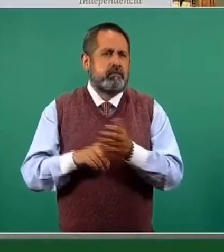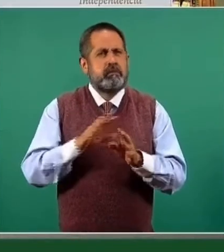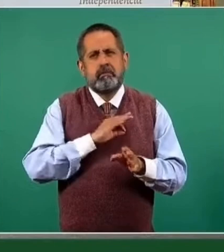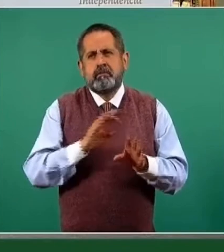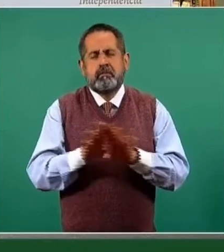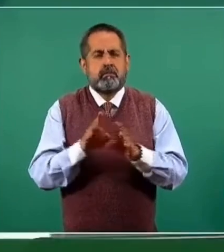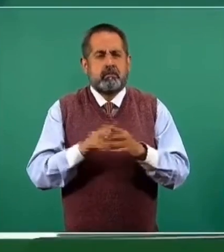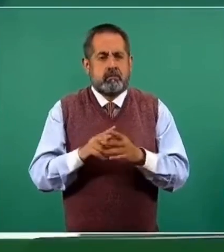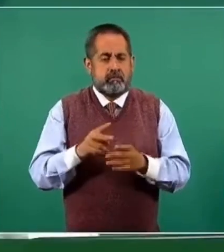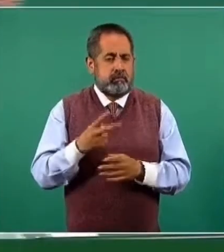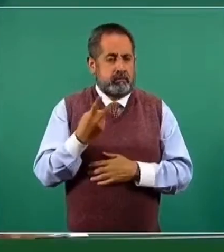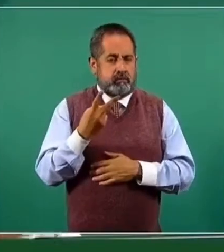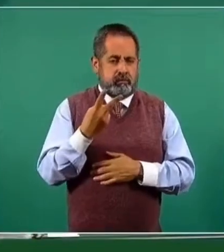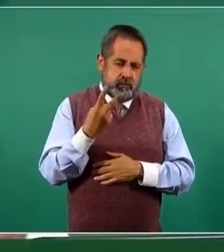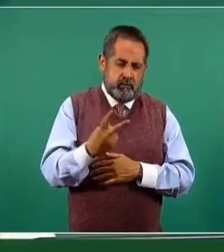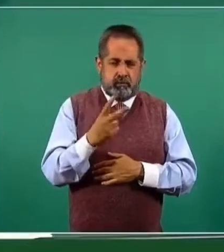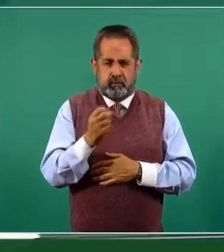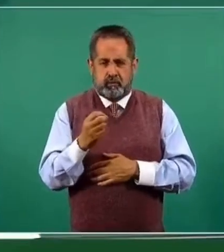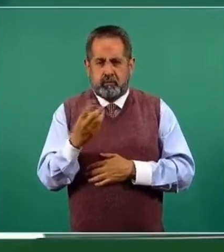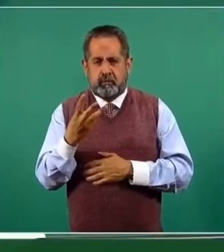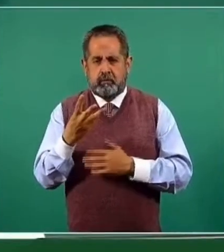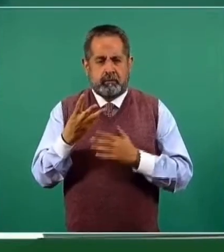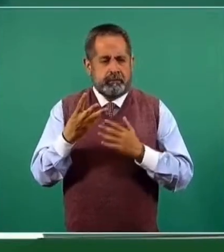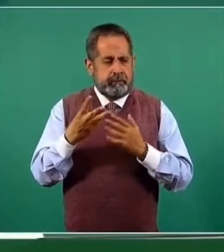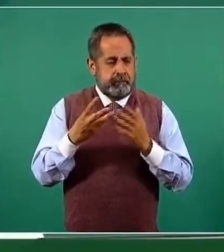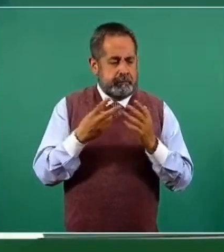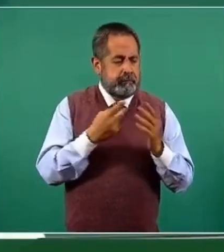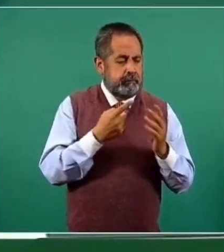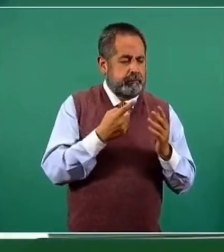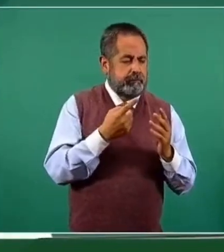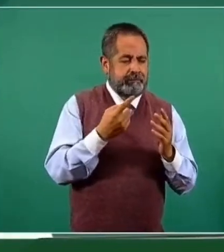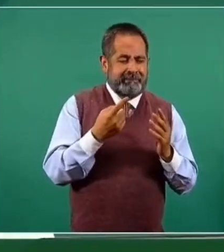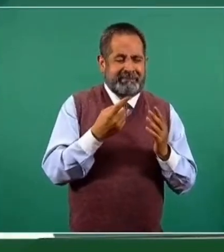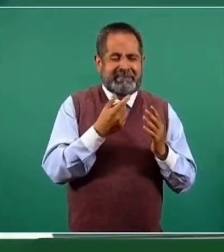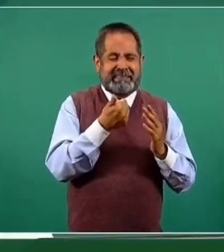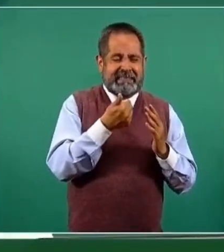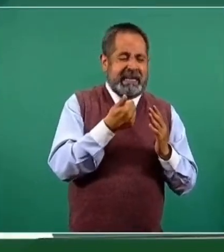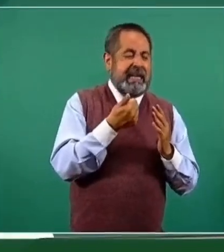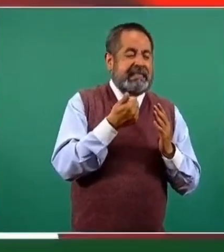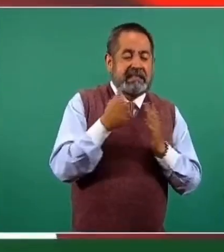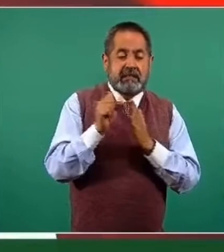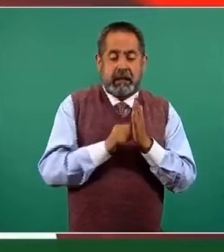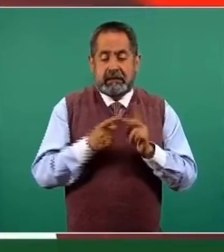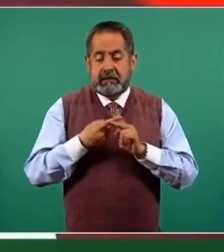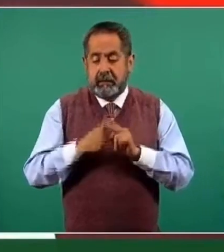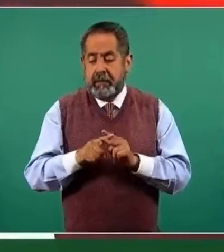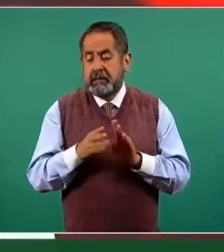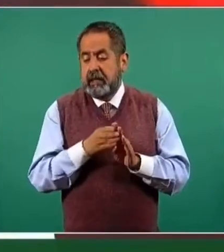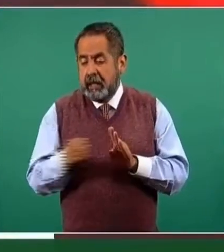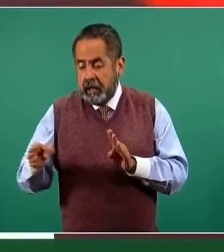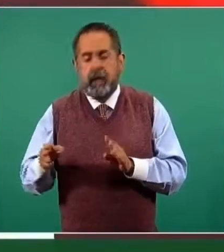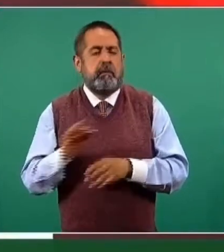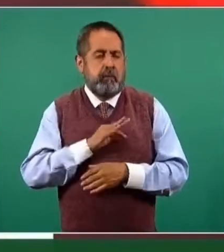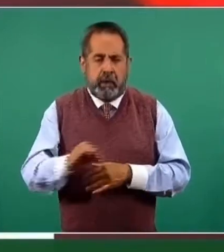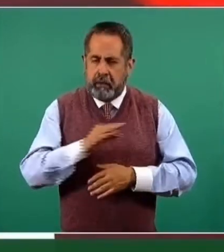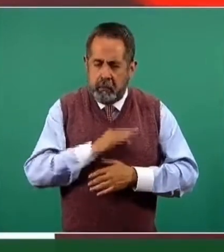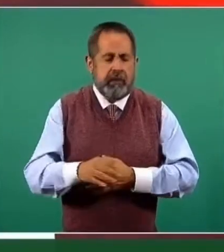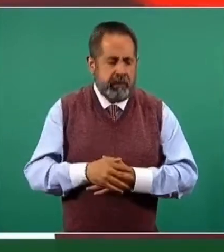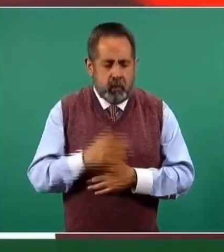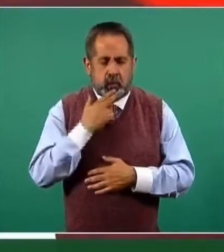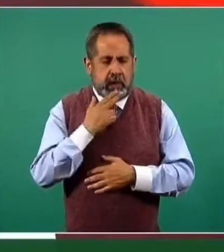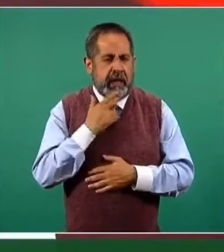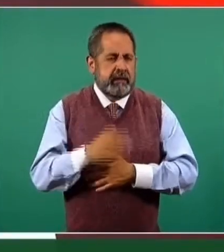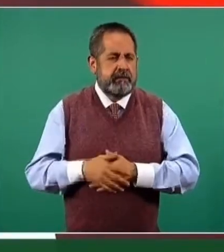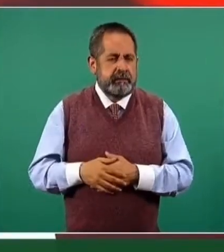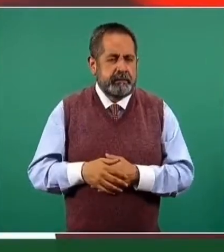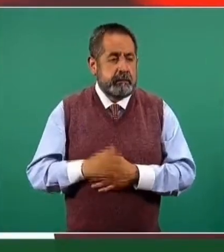segundo y tercer trimestre del embarazo. No hay razón para que se considere que la vacuna pudiera causar